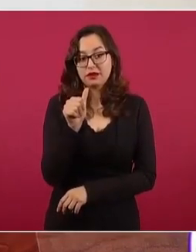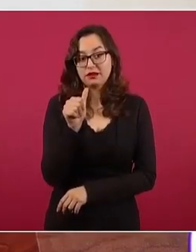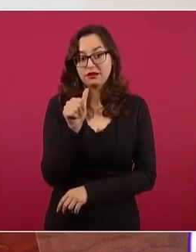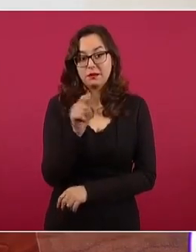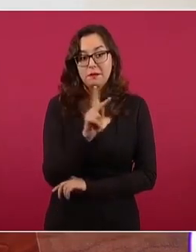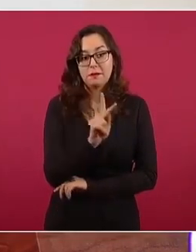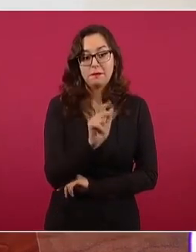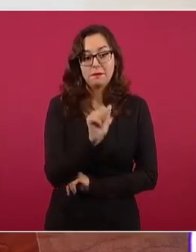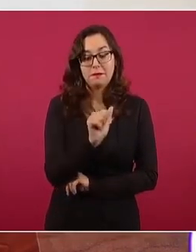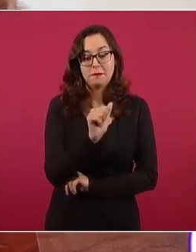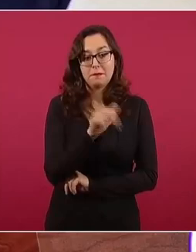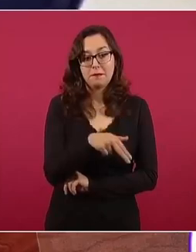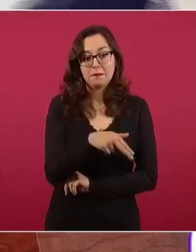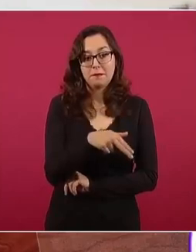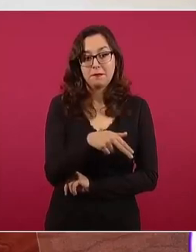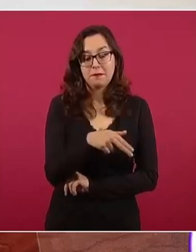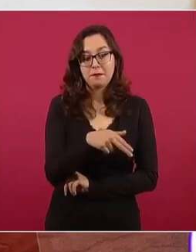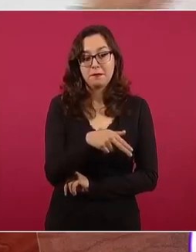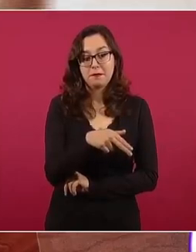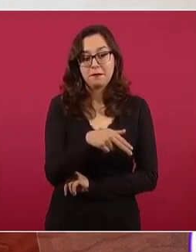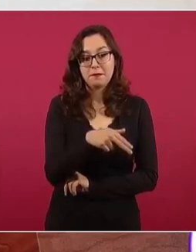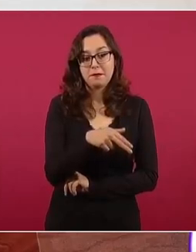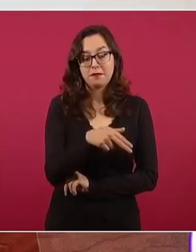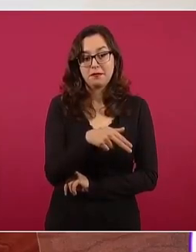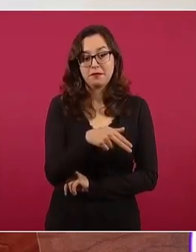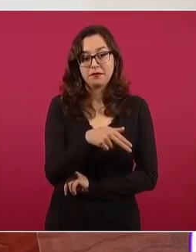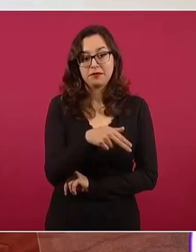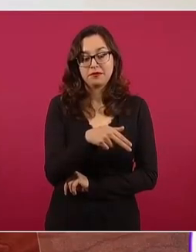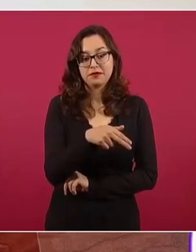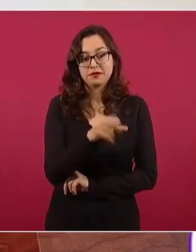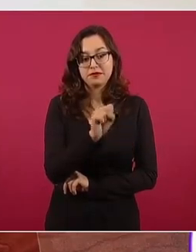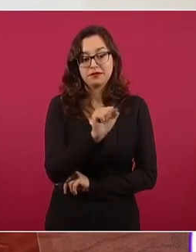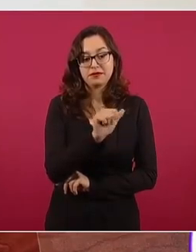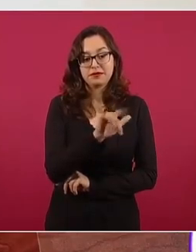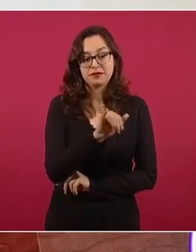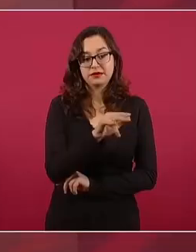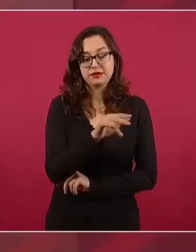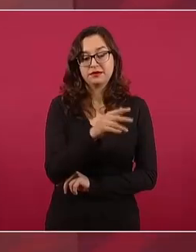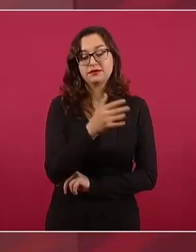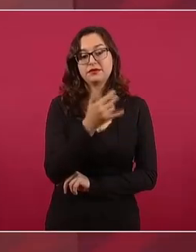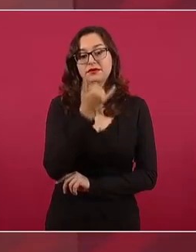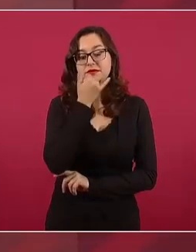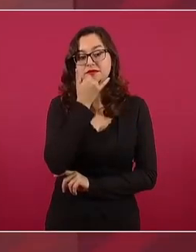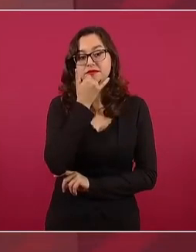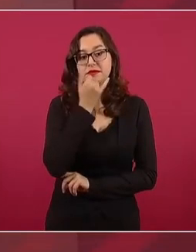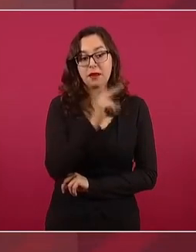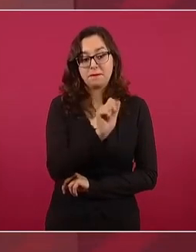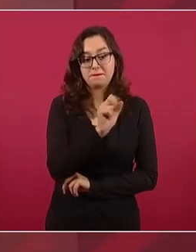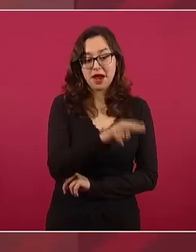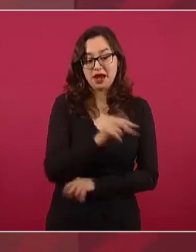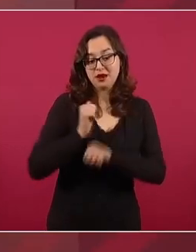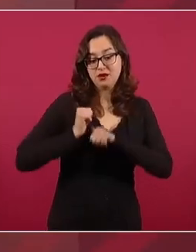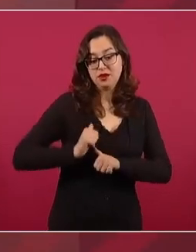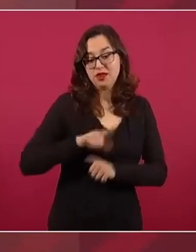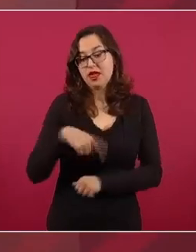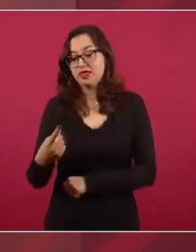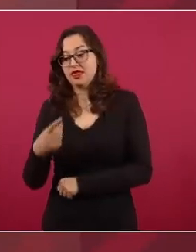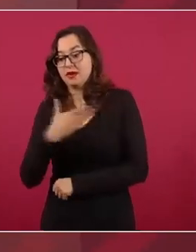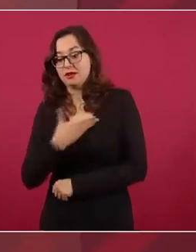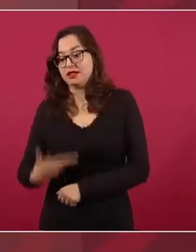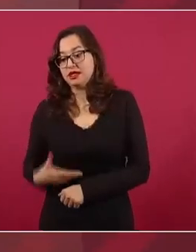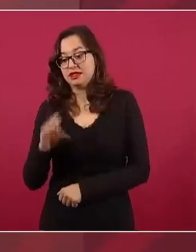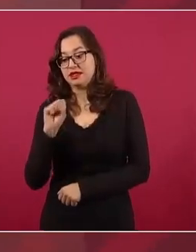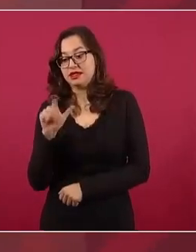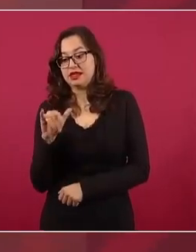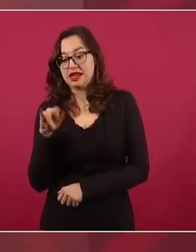Salinas y los líderes del PAN por el